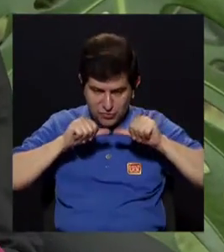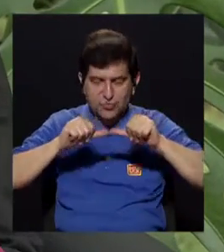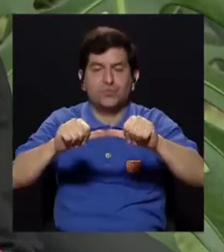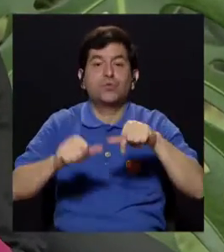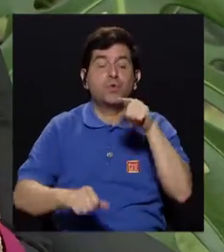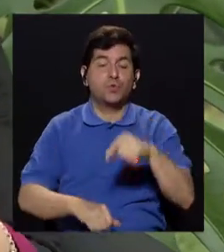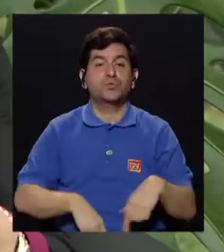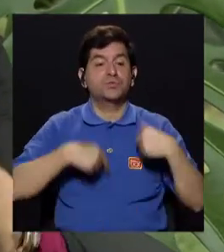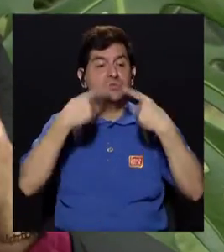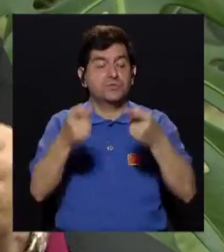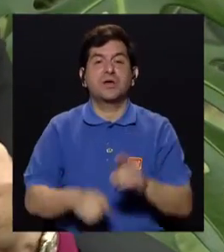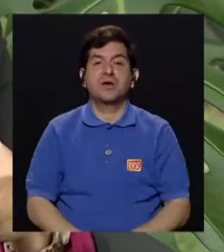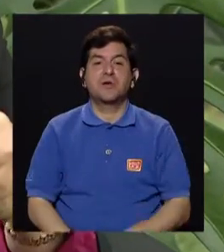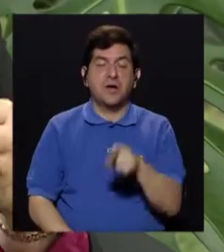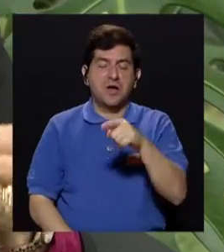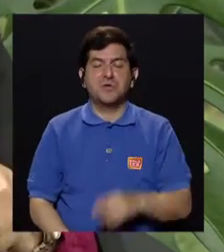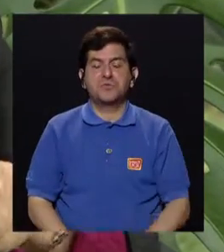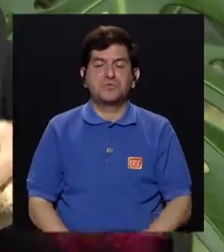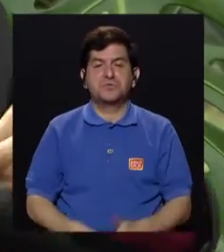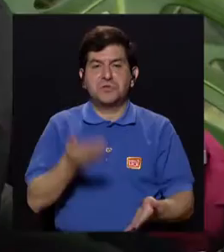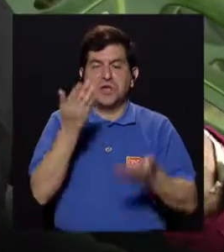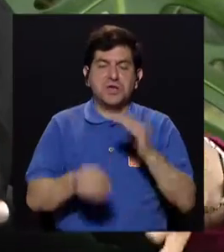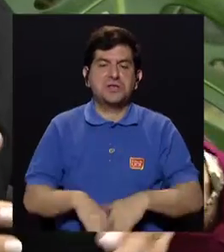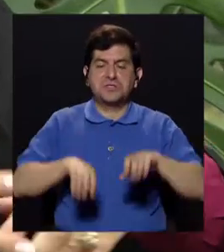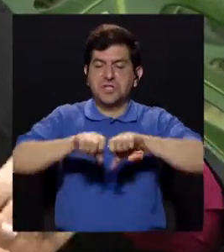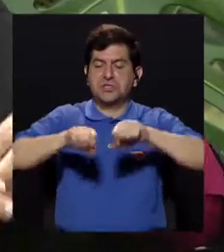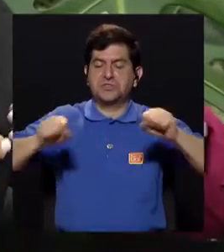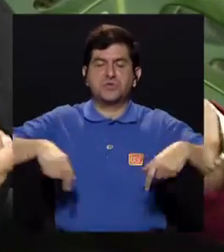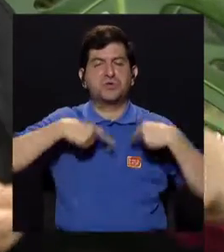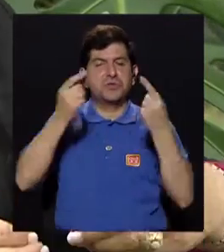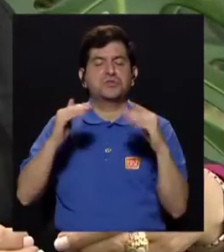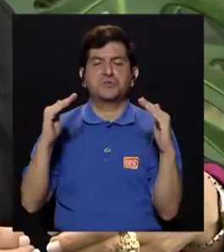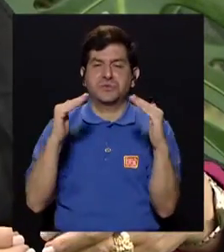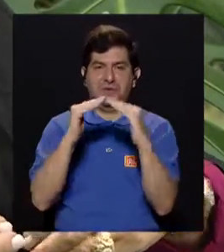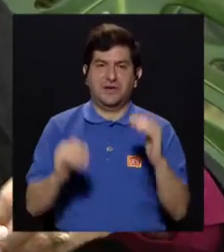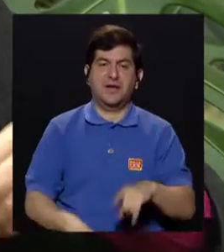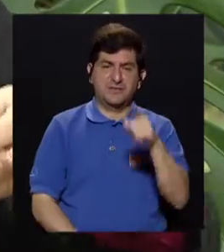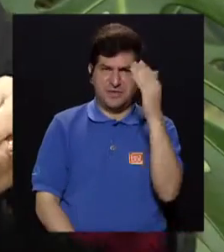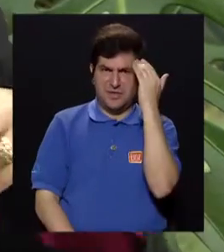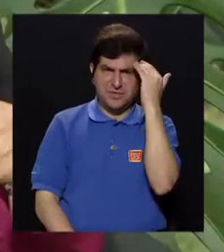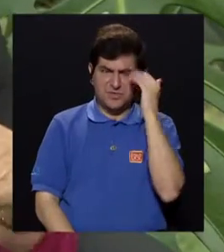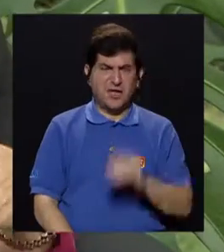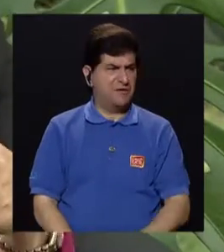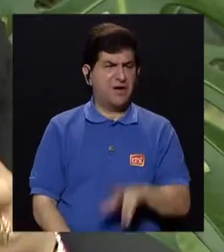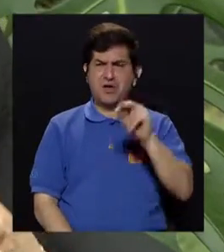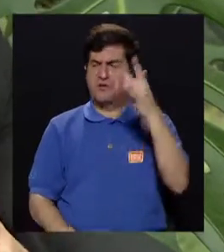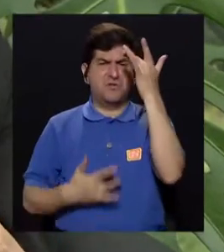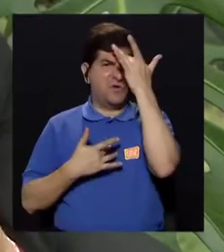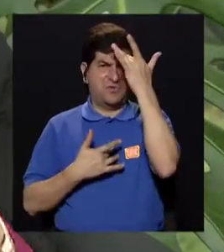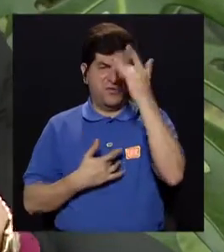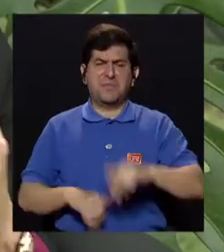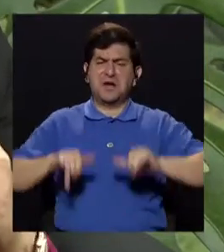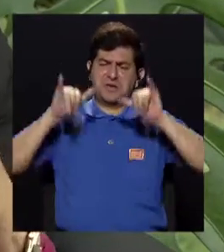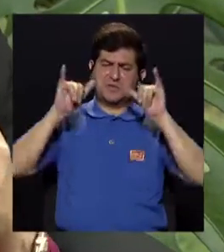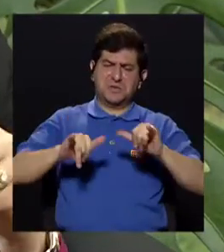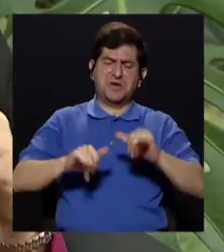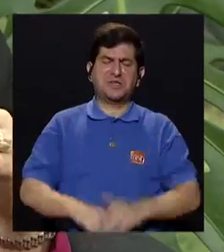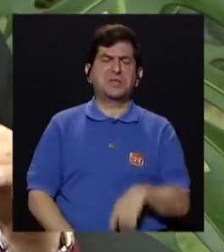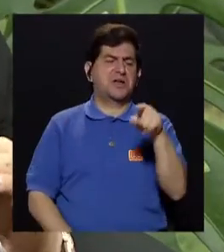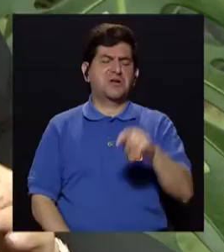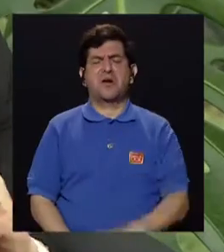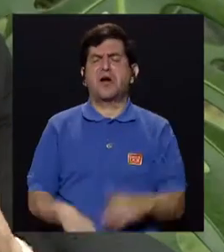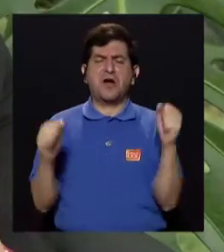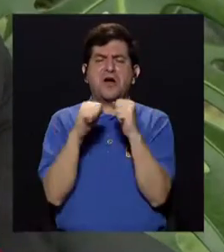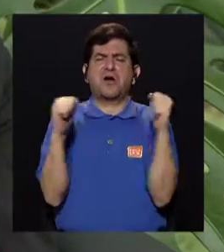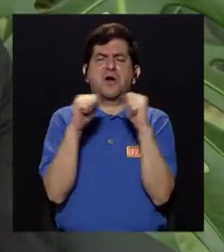que lo preserven. O sea, usted llega y se lleva su salchichón o su chorizo para la casa y usted sabe que no se va a enfermar porque está preservado,